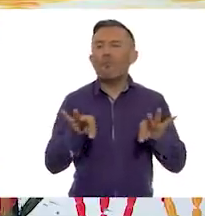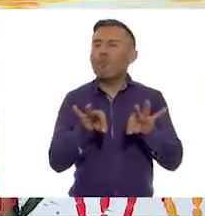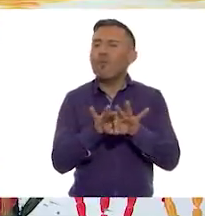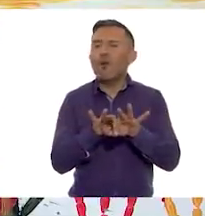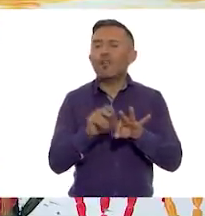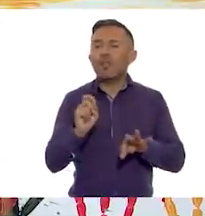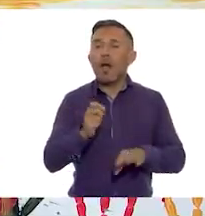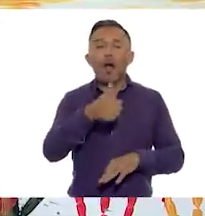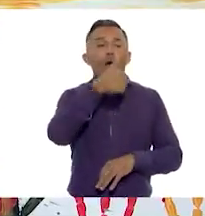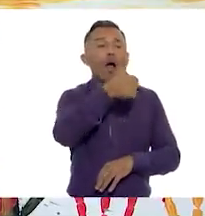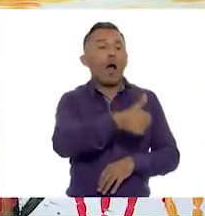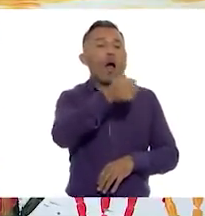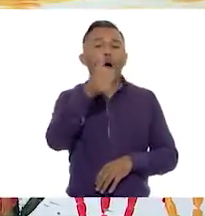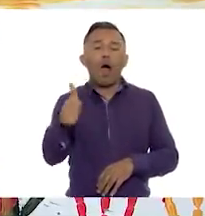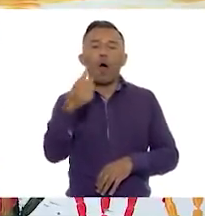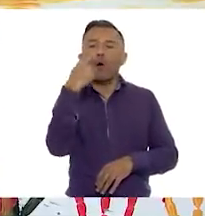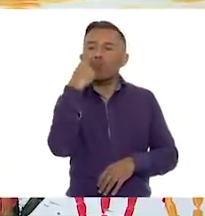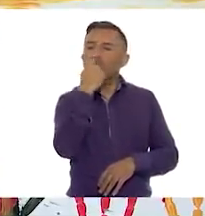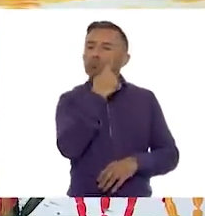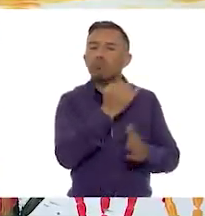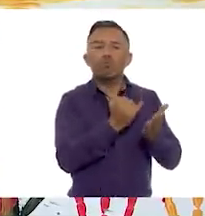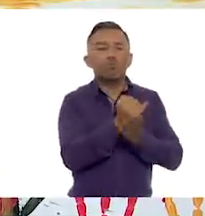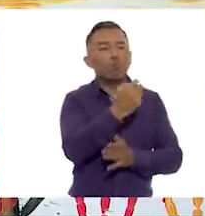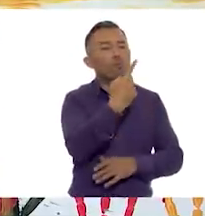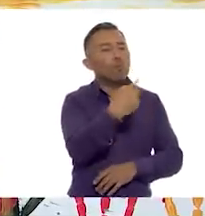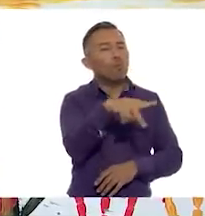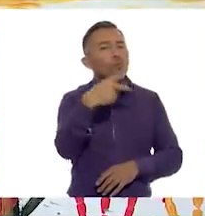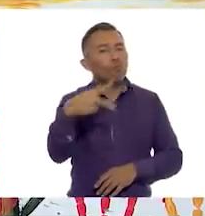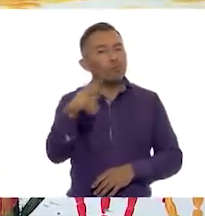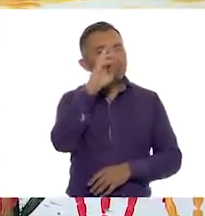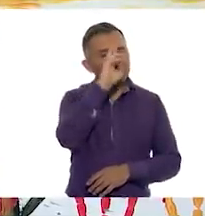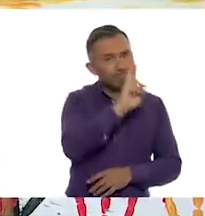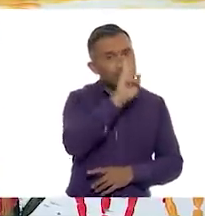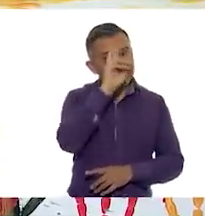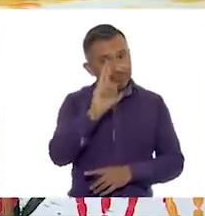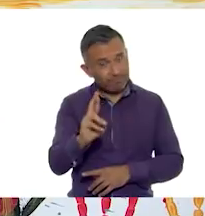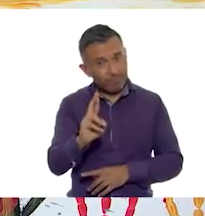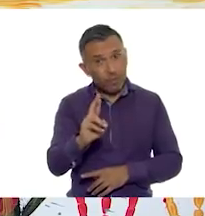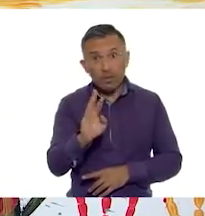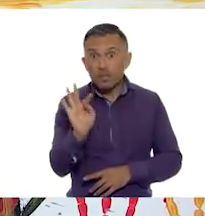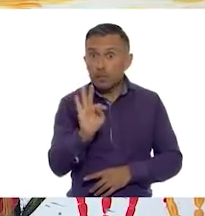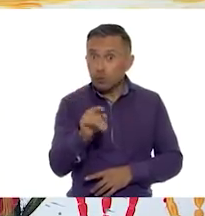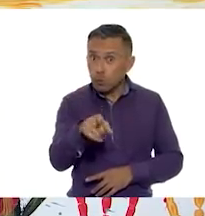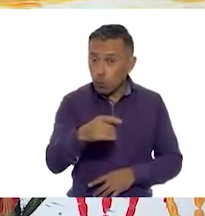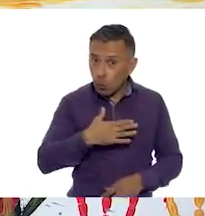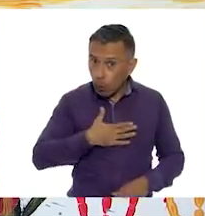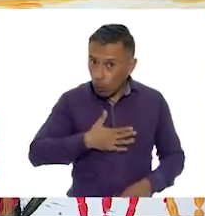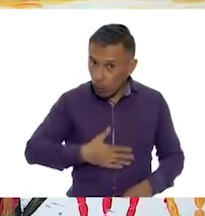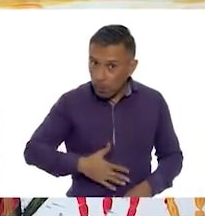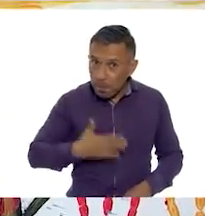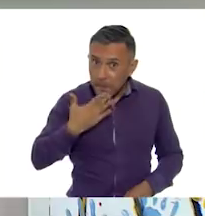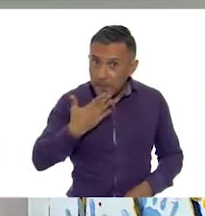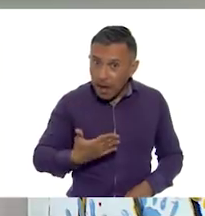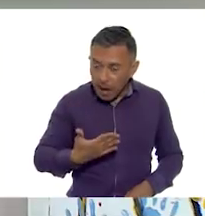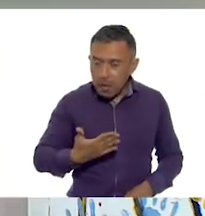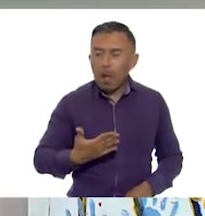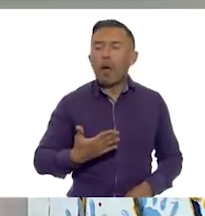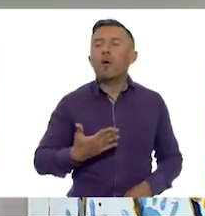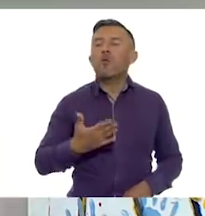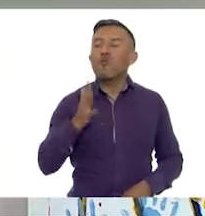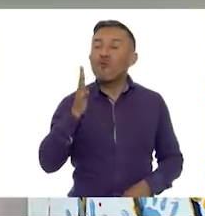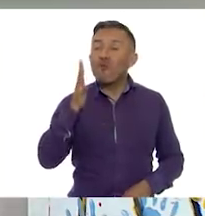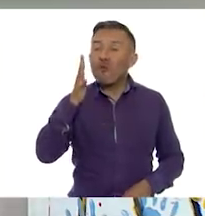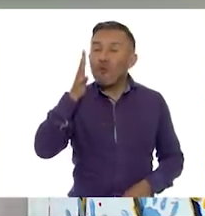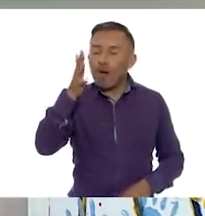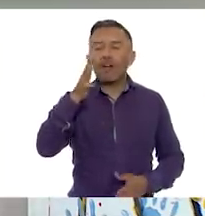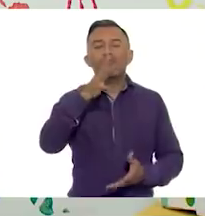de cada cual. Si eres justo ya verás que contigo lo